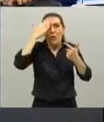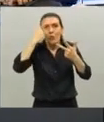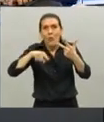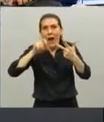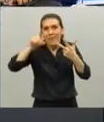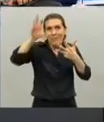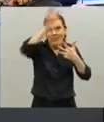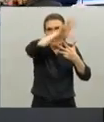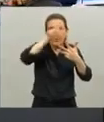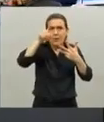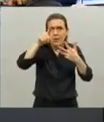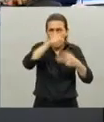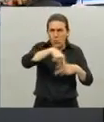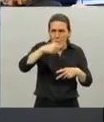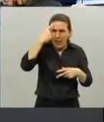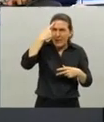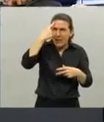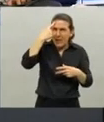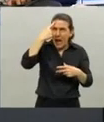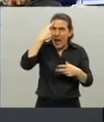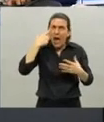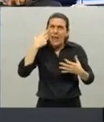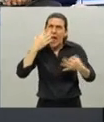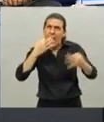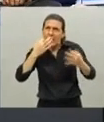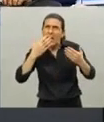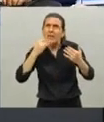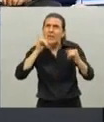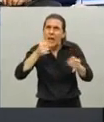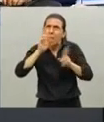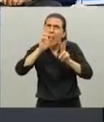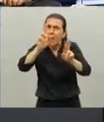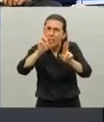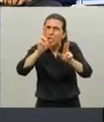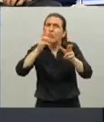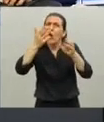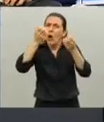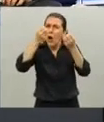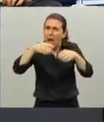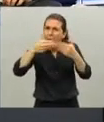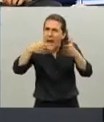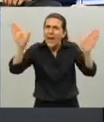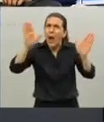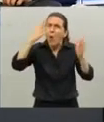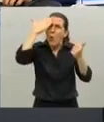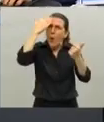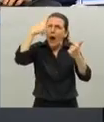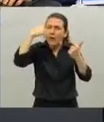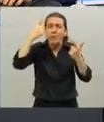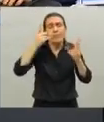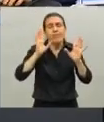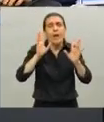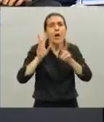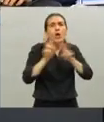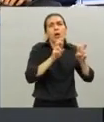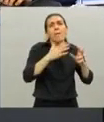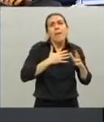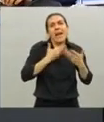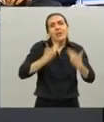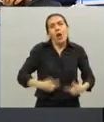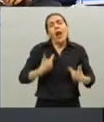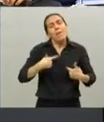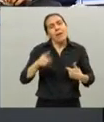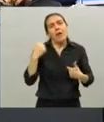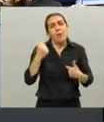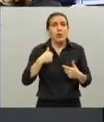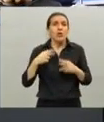provincias se está analizando esa posibilidad o estamos lejos y por último bueno algo prácticamente personal pero vale la